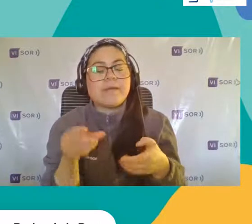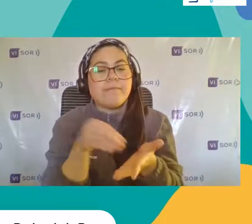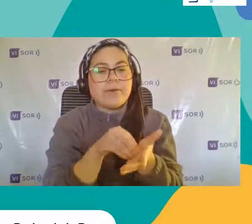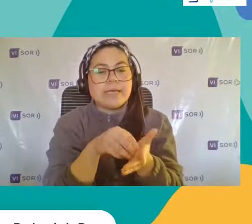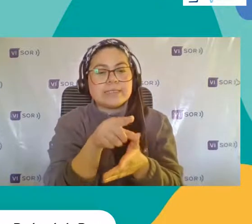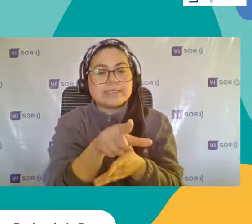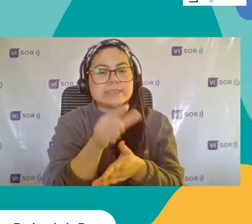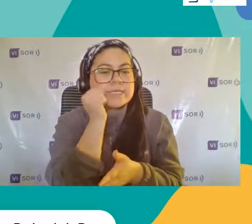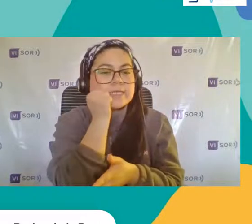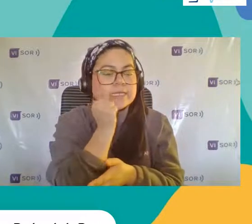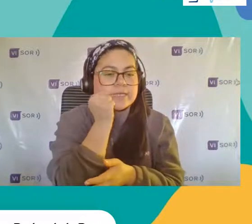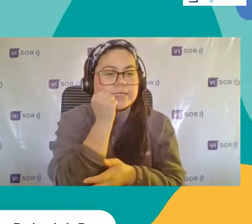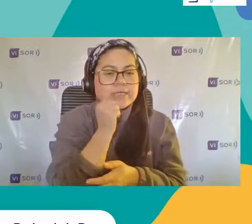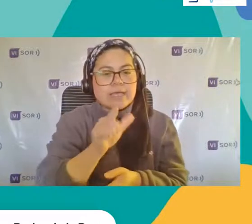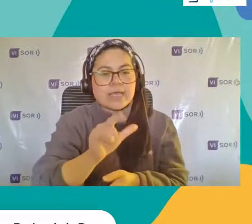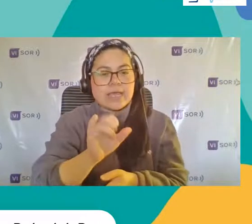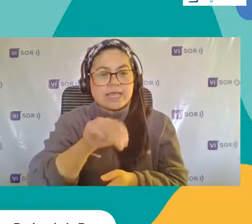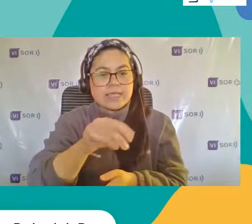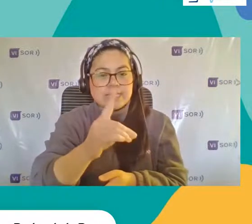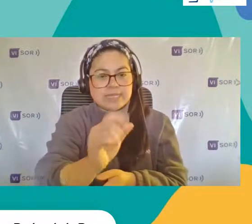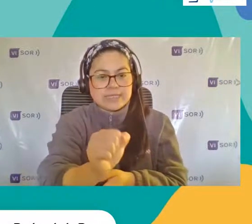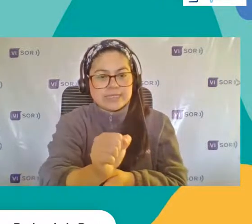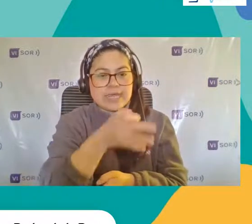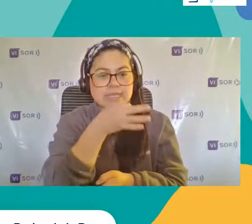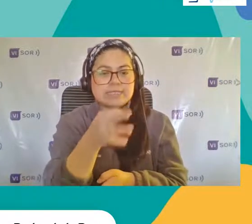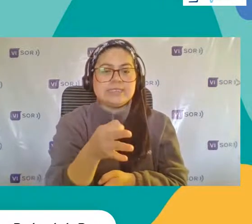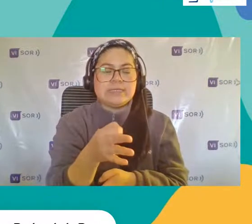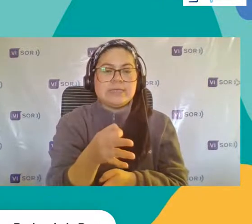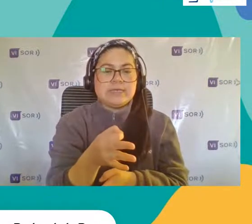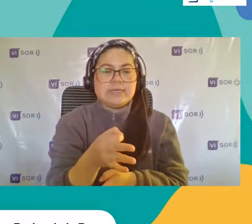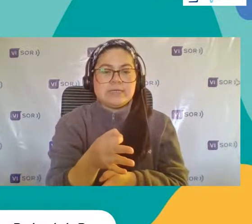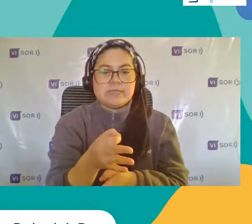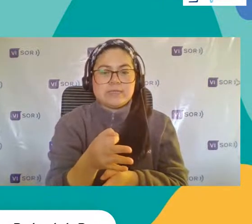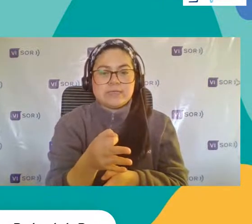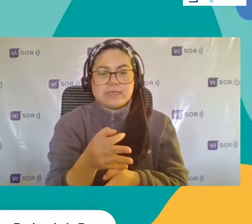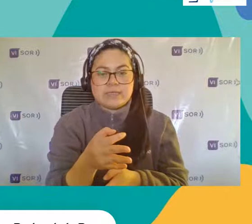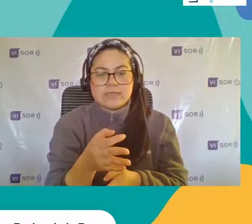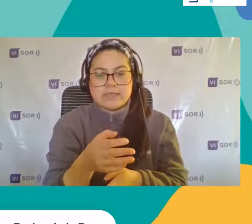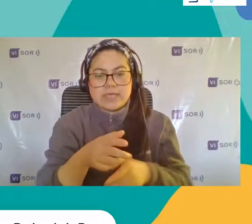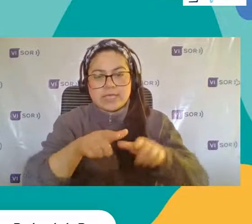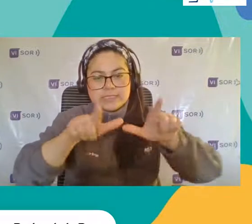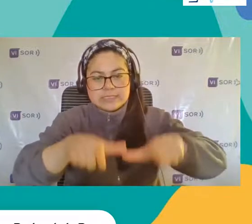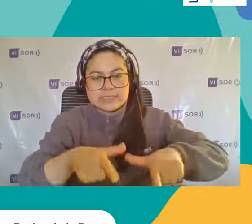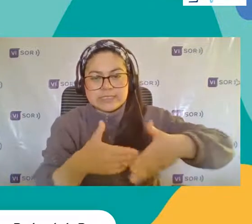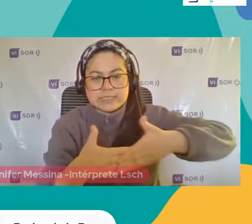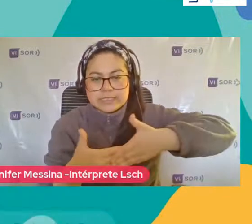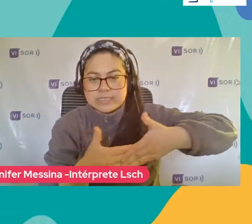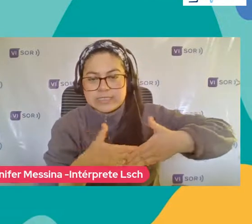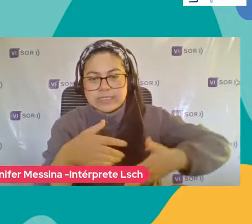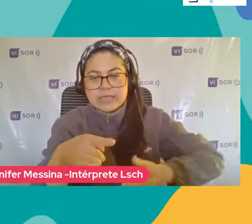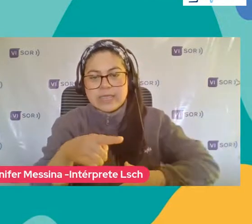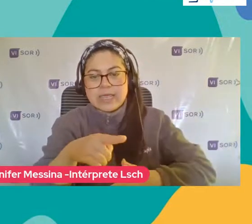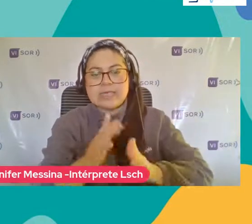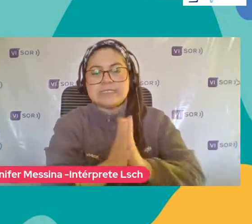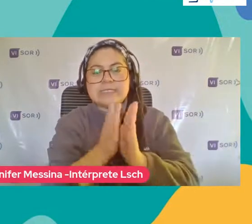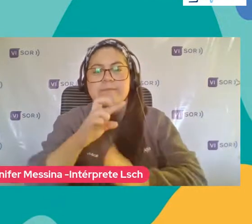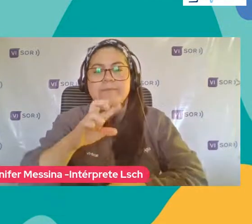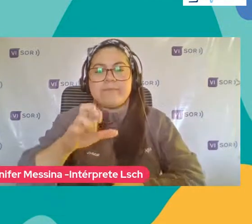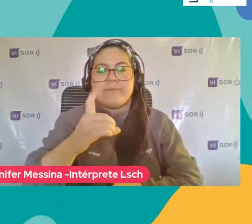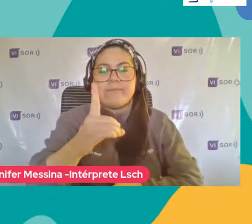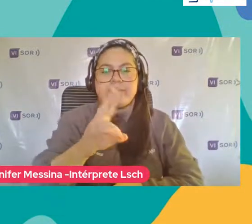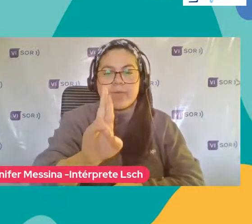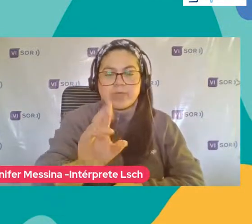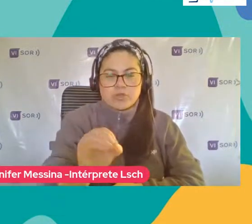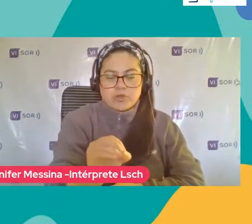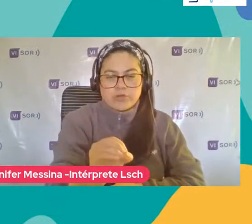A Linda Estefanía Que nos dice Desde el jardín infantil Calderaria BTF San Pedro de La Paz Vamos a estar